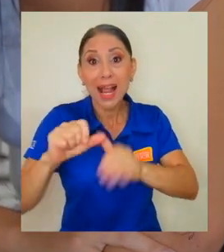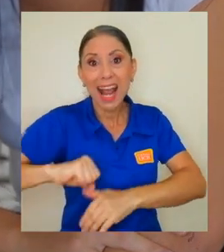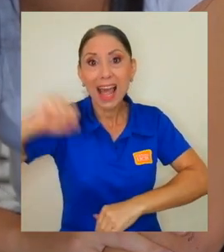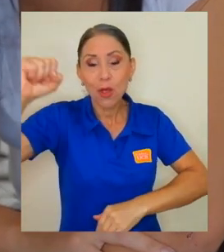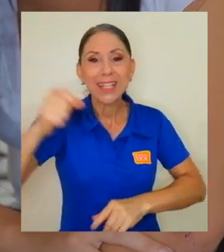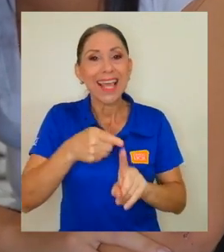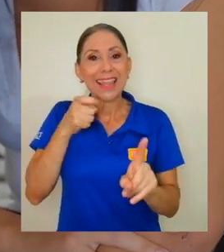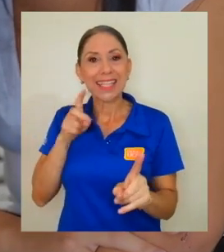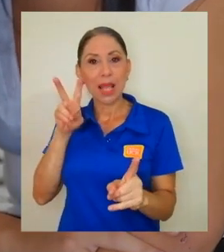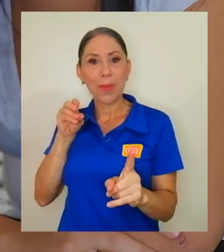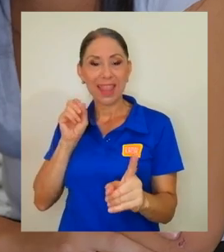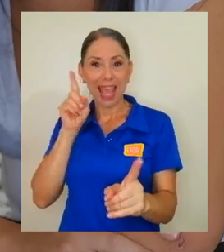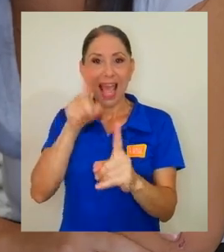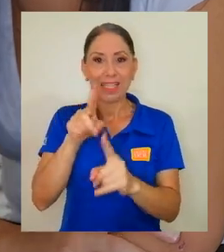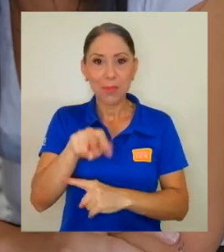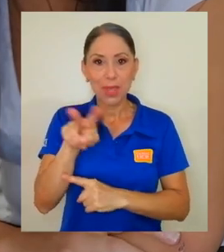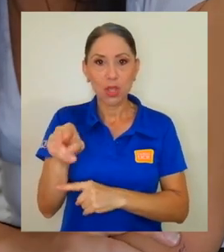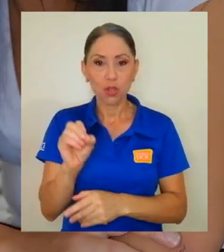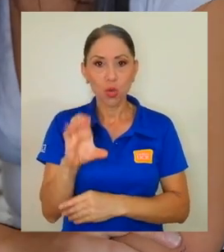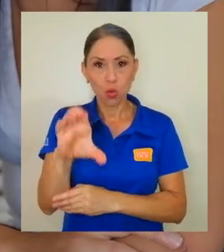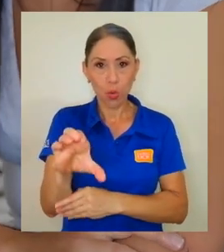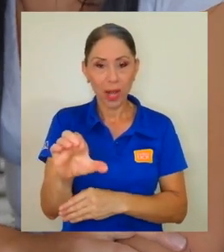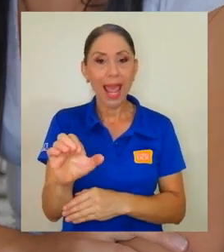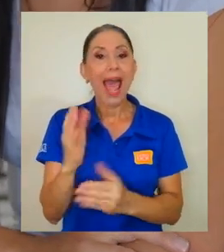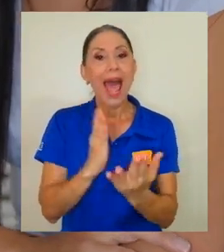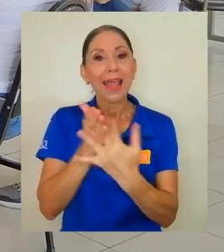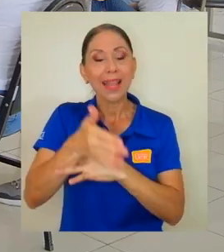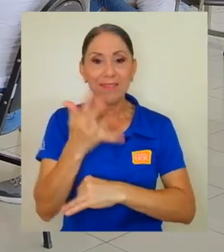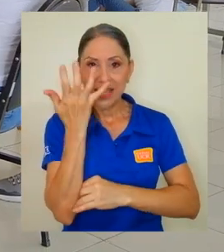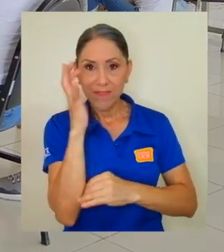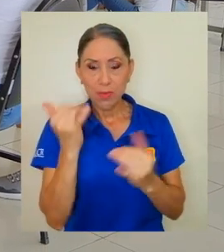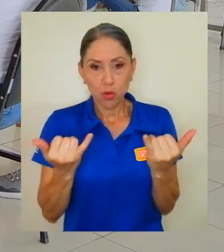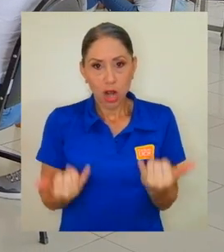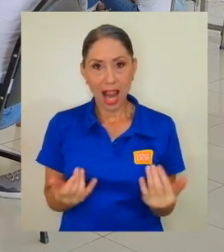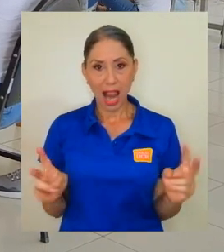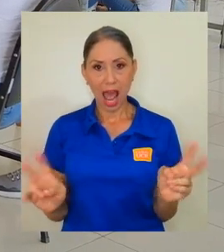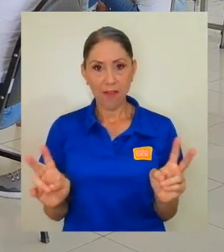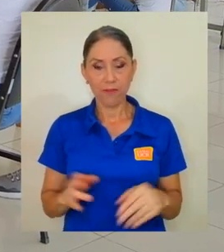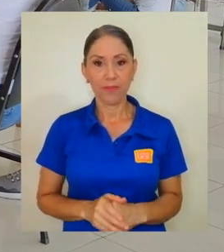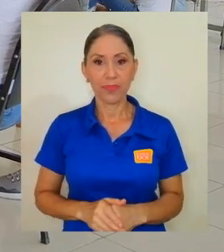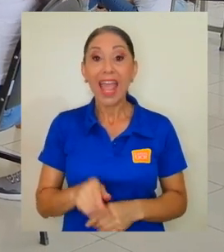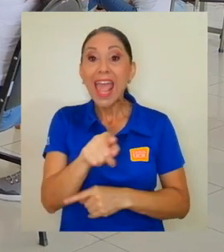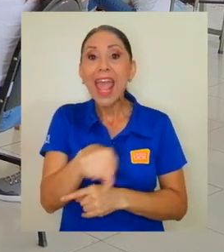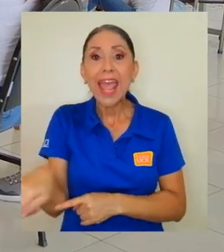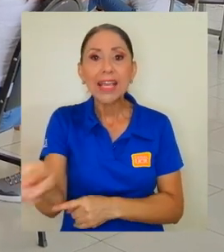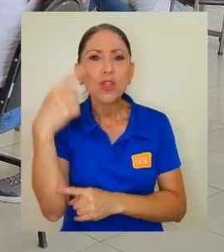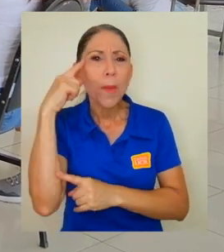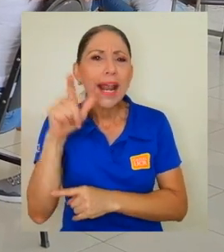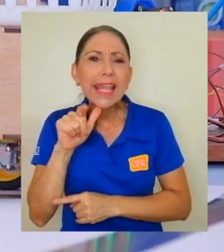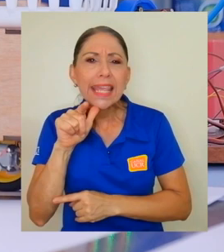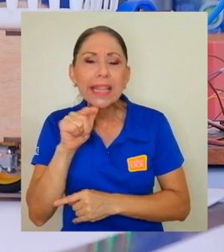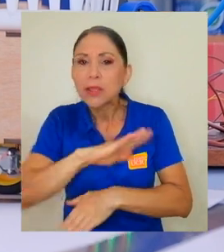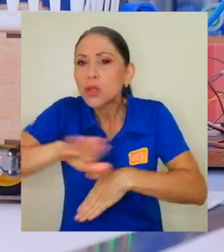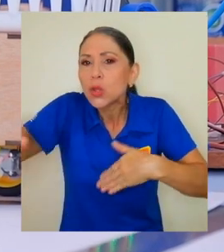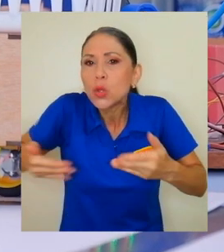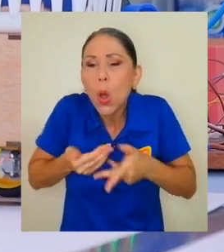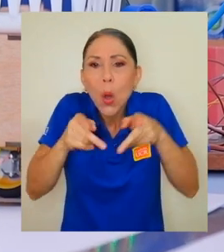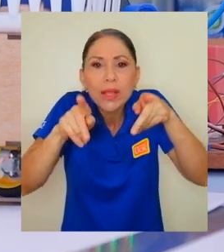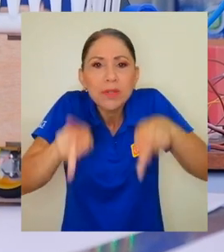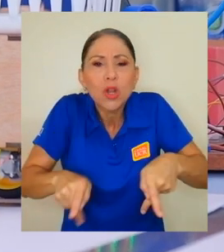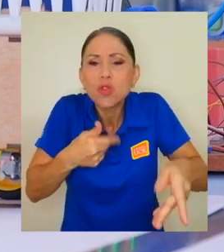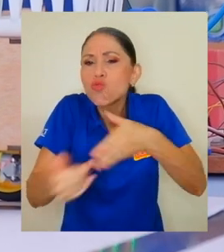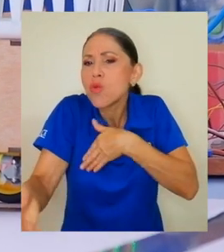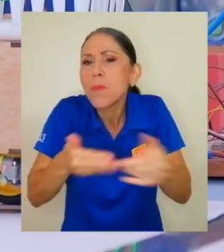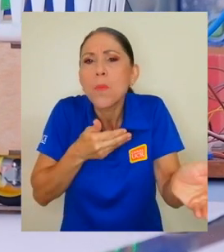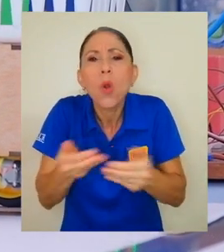20 al 22 de octubre y se transmitirán por Facebook Live. Va dirigido a todas las personas, no importa su